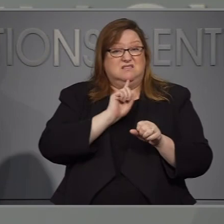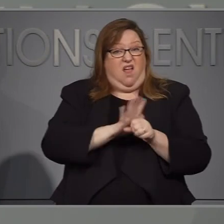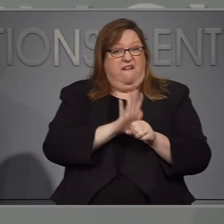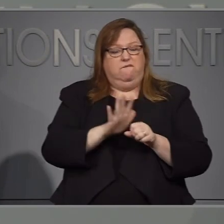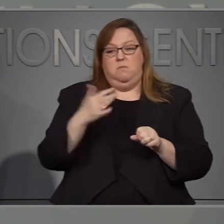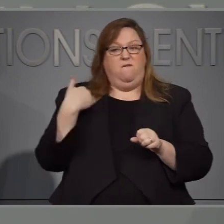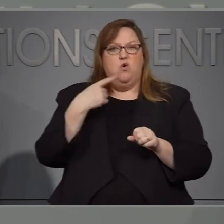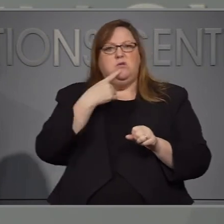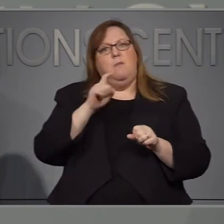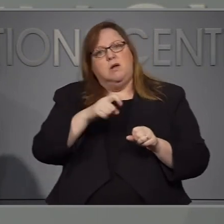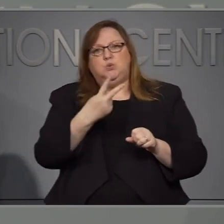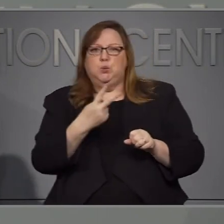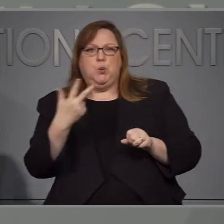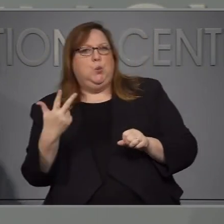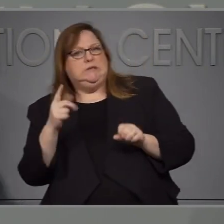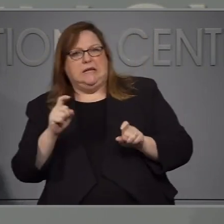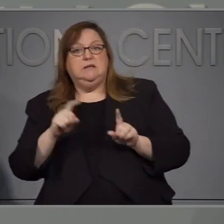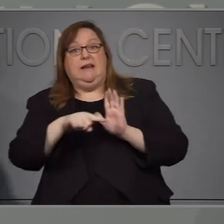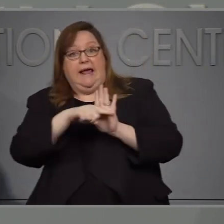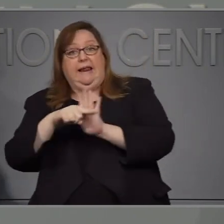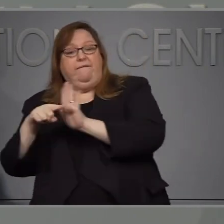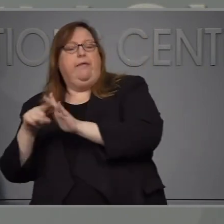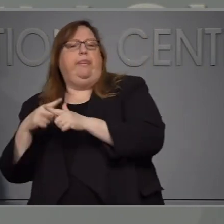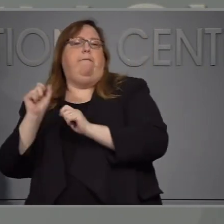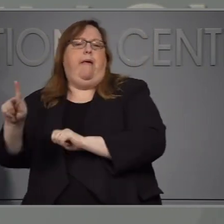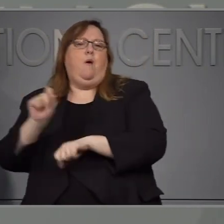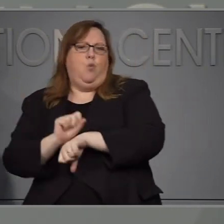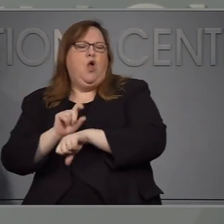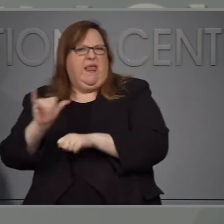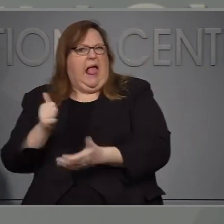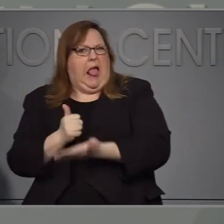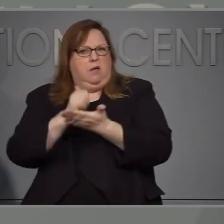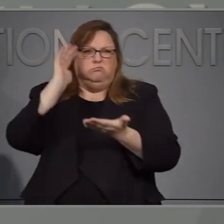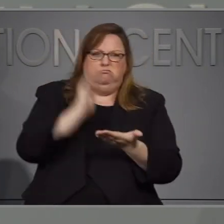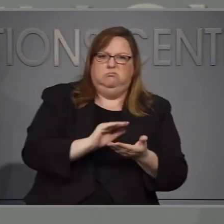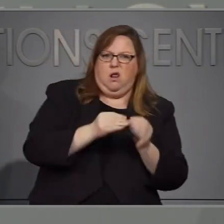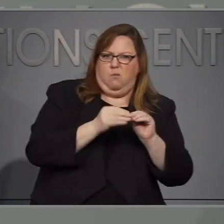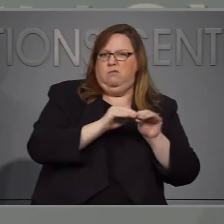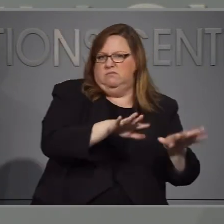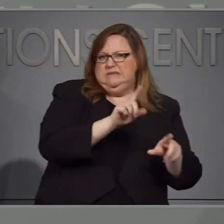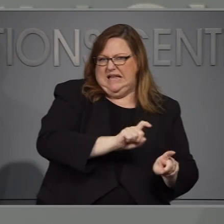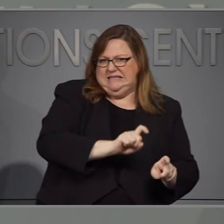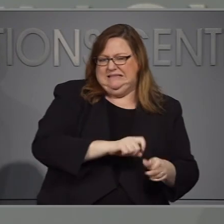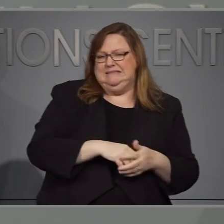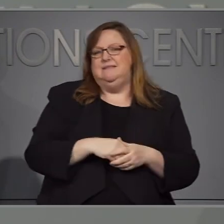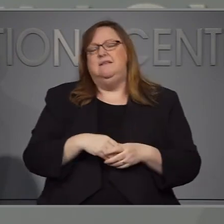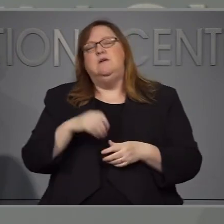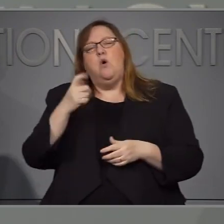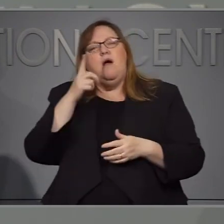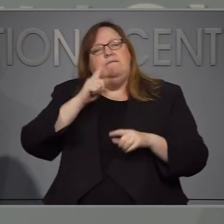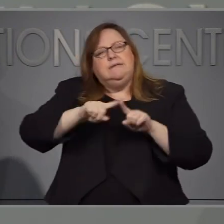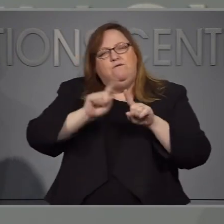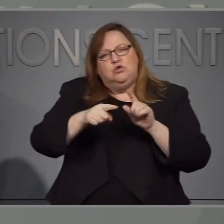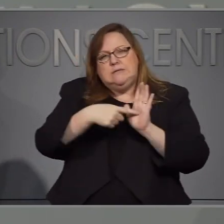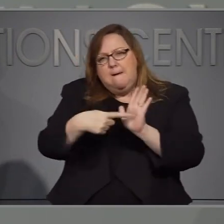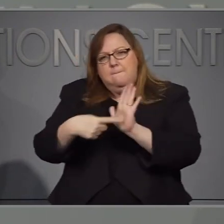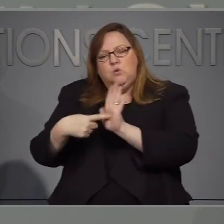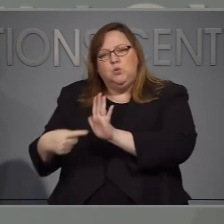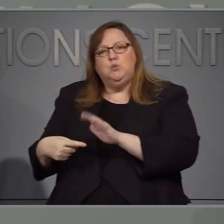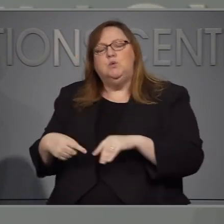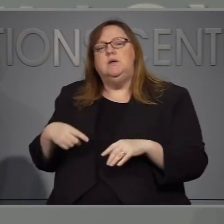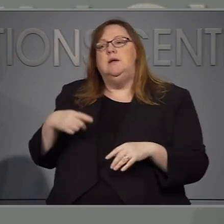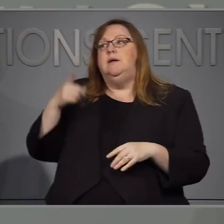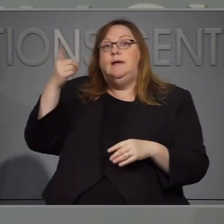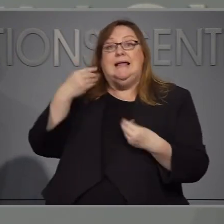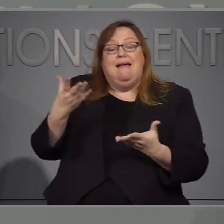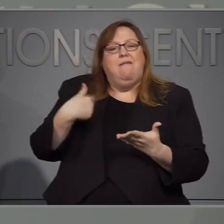y otras pueden utilizar su fuerza de regulación para implementar nuevos métodos de pruebas y determinar el